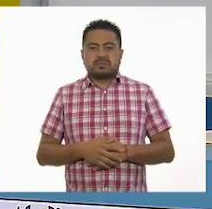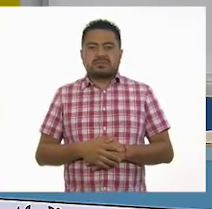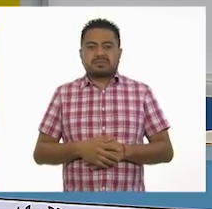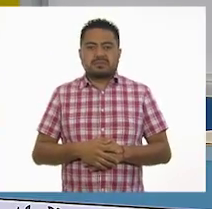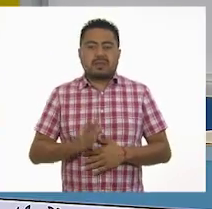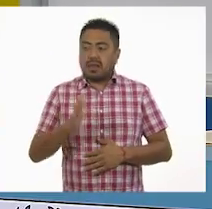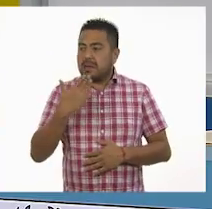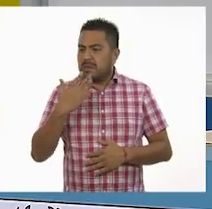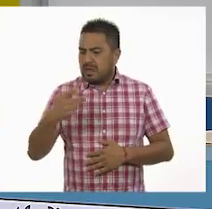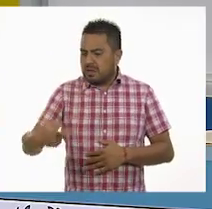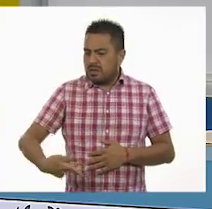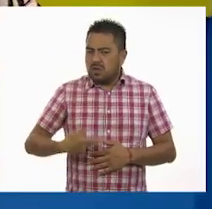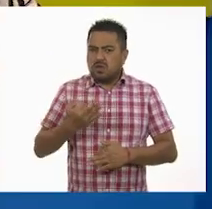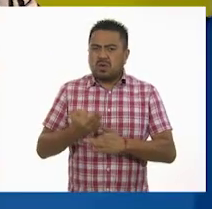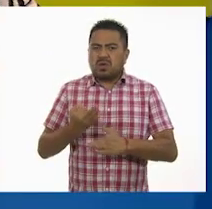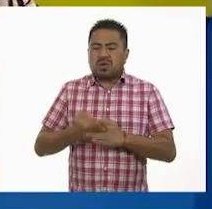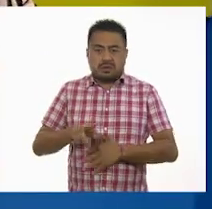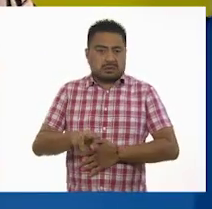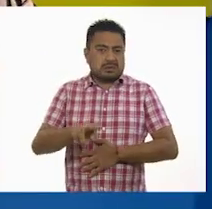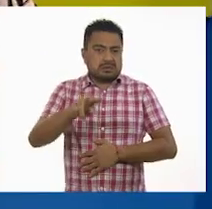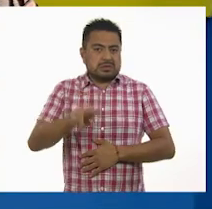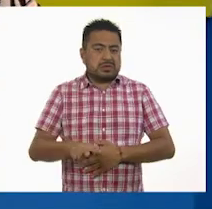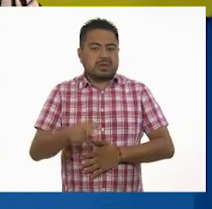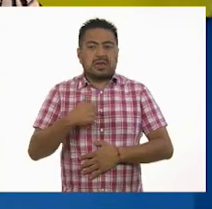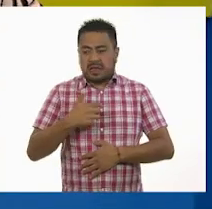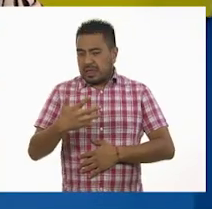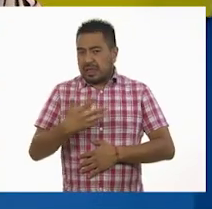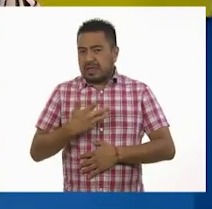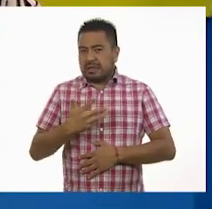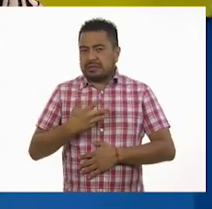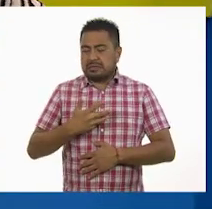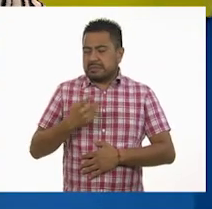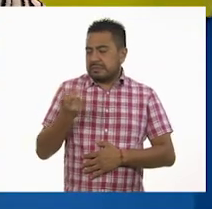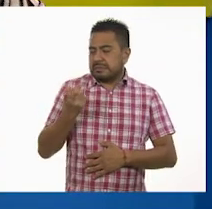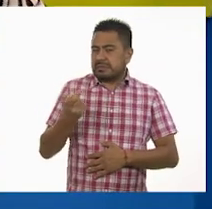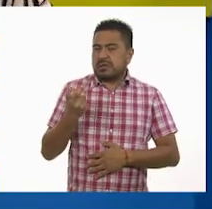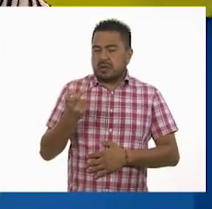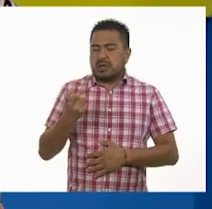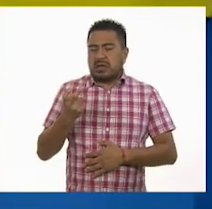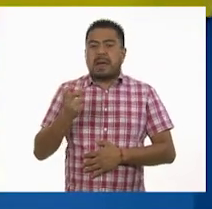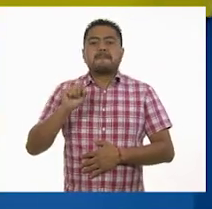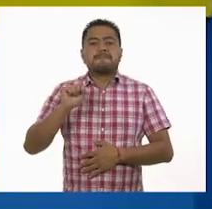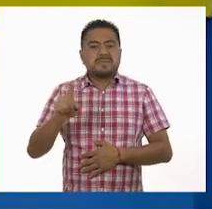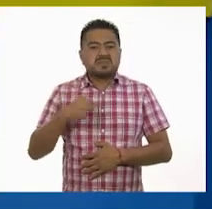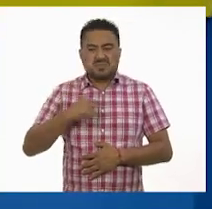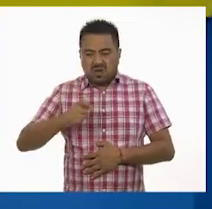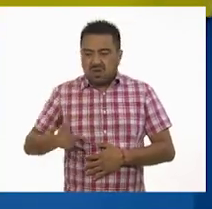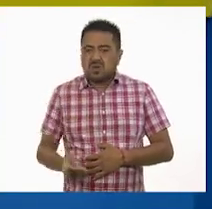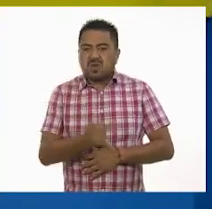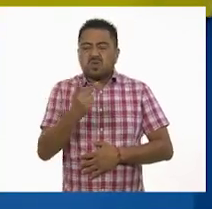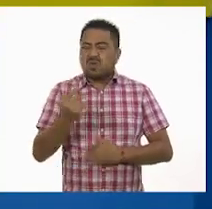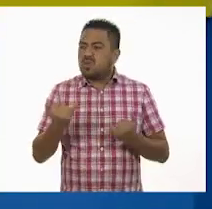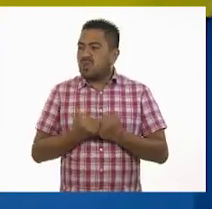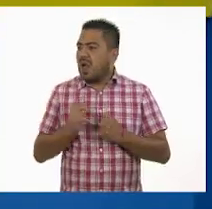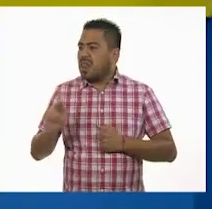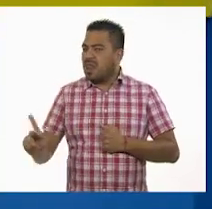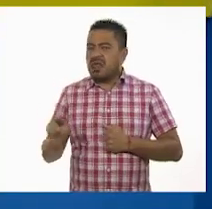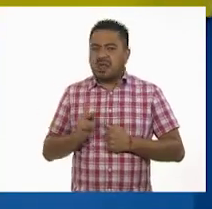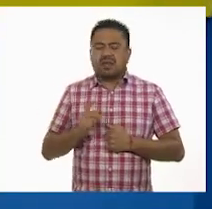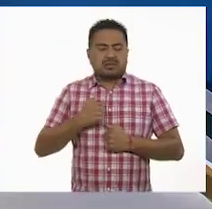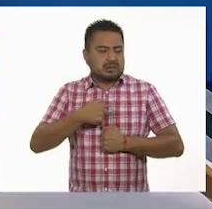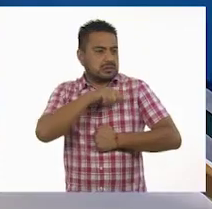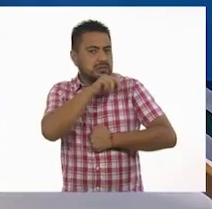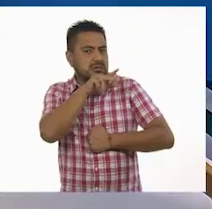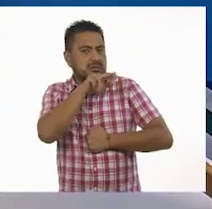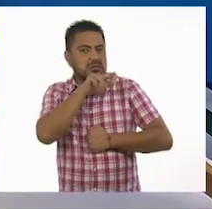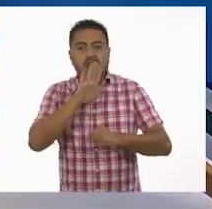Qué buena pregunta. Y la verdad es que yo tengo exactamente esa misma pregunta. Yo estoy muy preocupada.